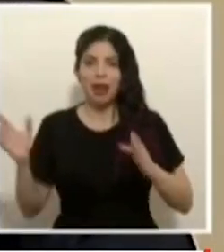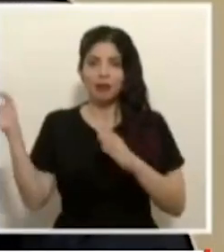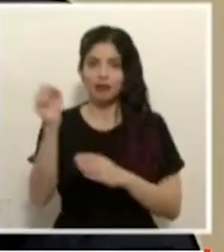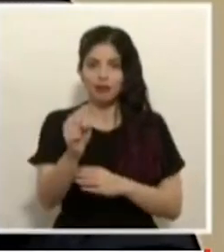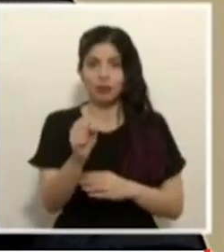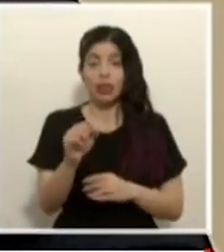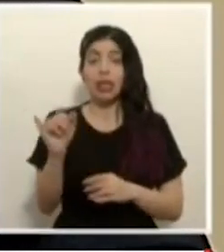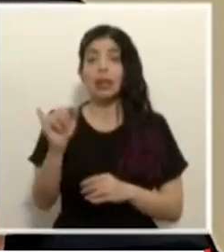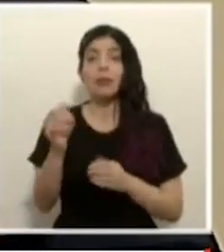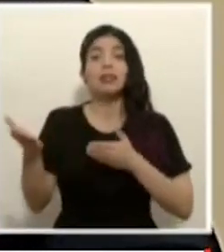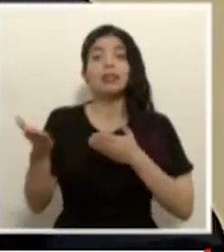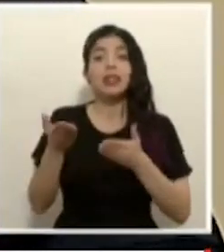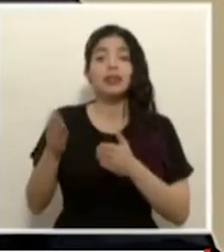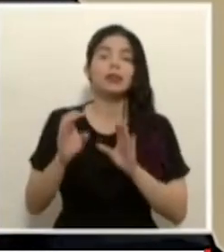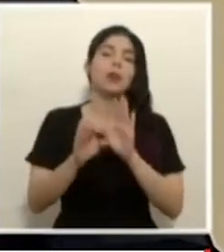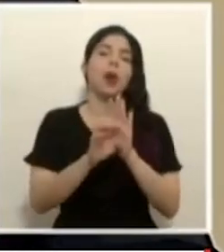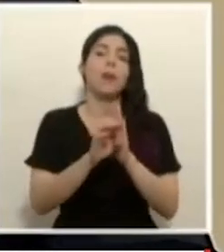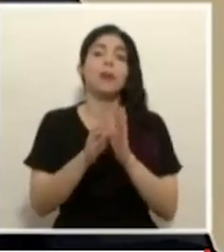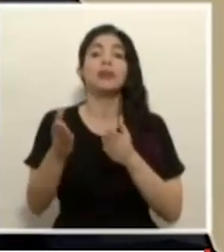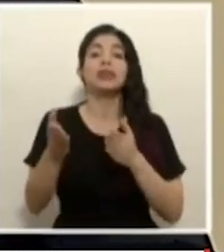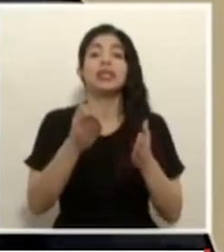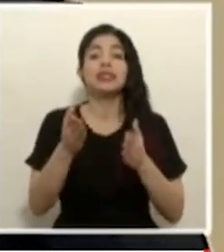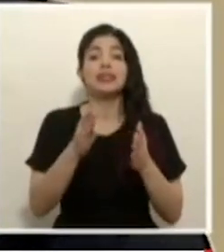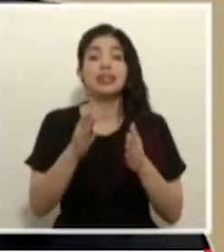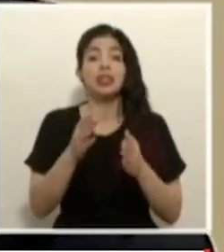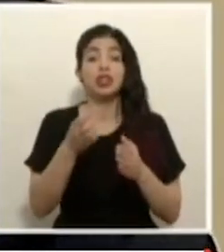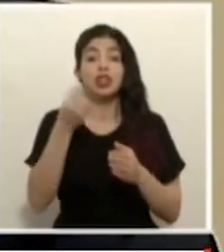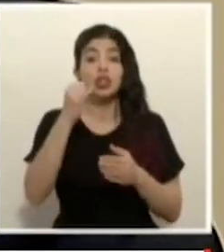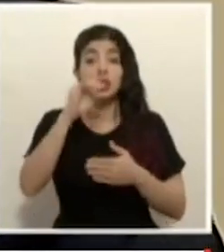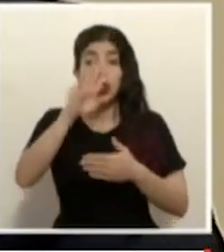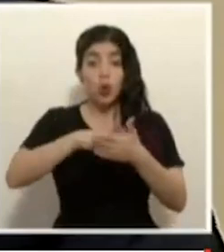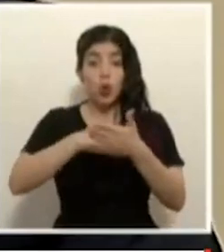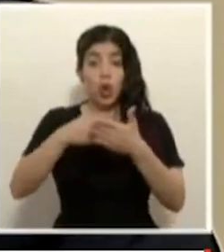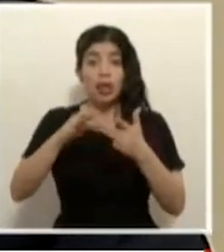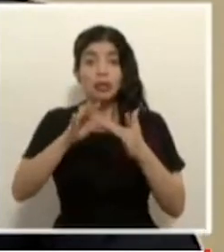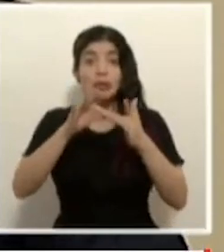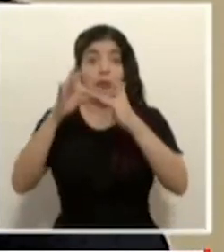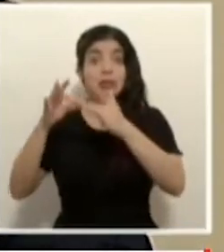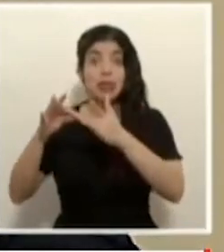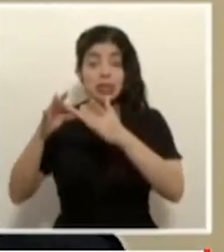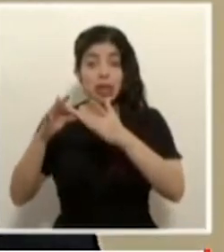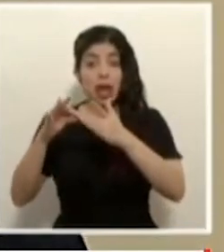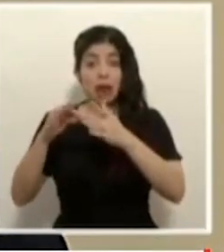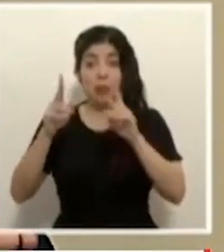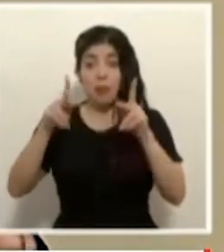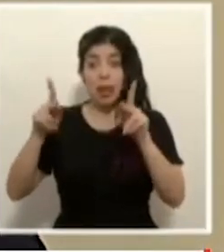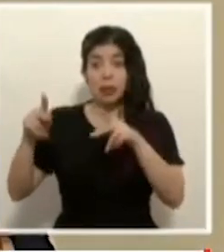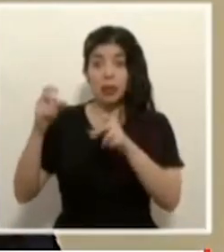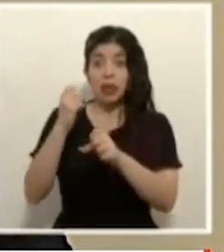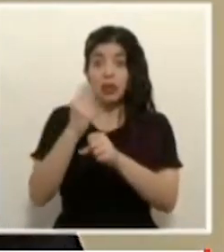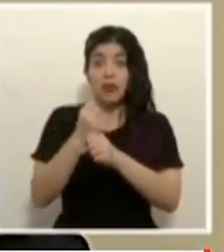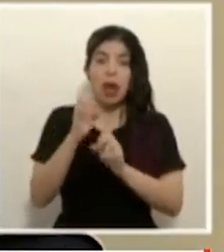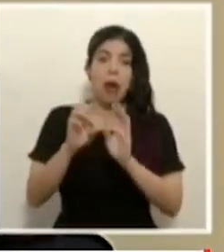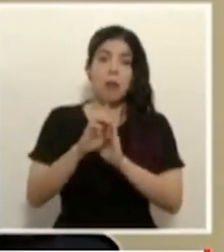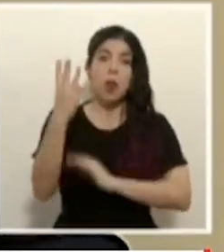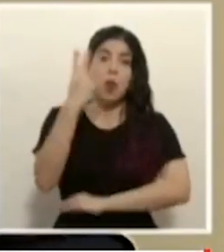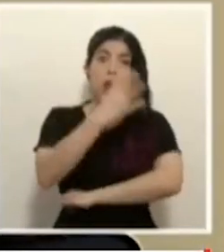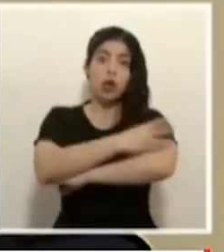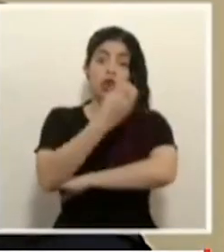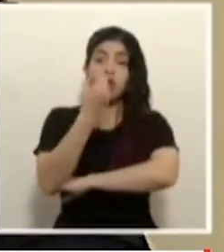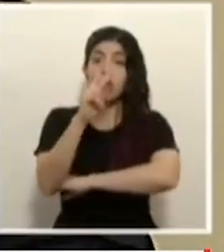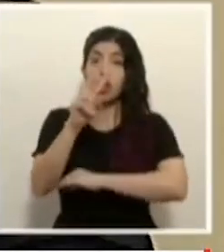si se tiene en el caso de los servicios particularmente una jornada excepcional en la que las personas trabajan cuatro días doce horas